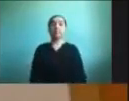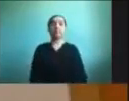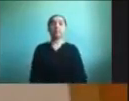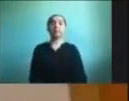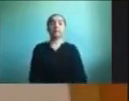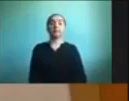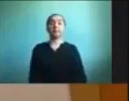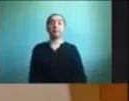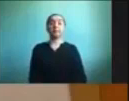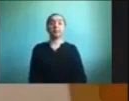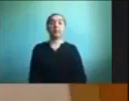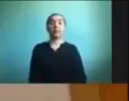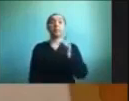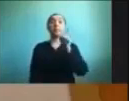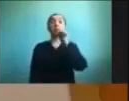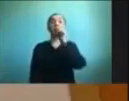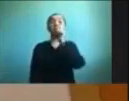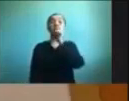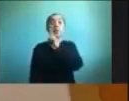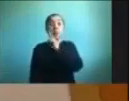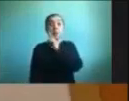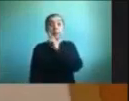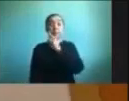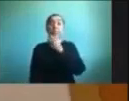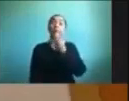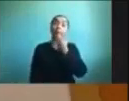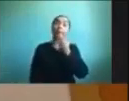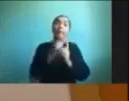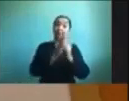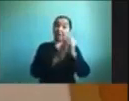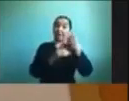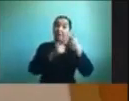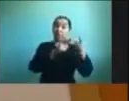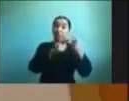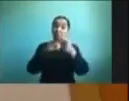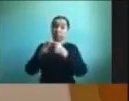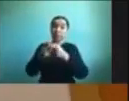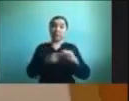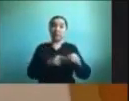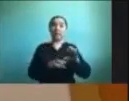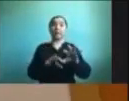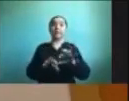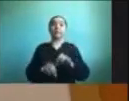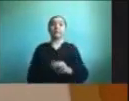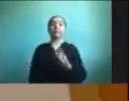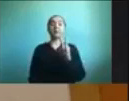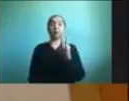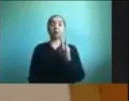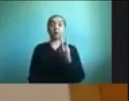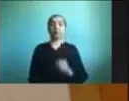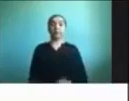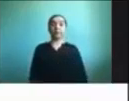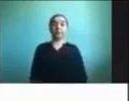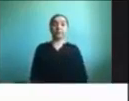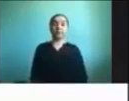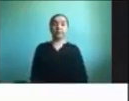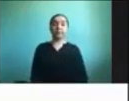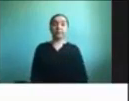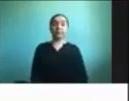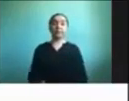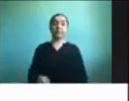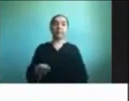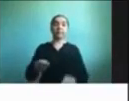Por último, además de desarrollos, contamos con dos asociaciones, que son con Robo Braille